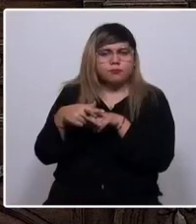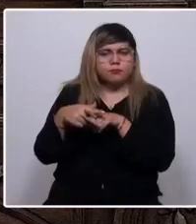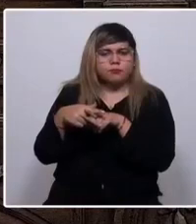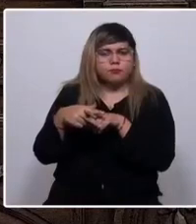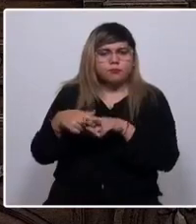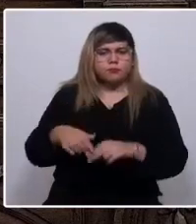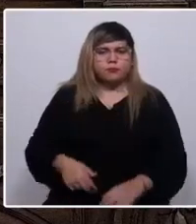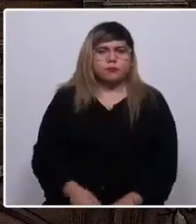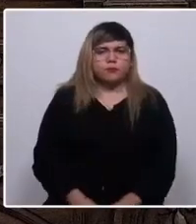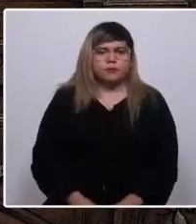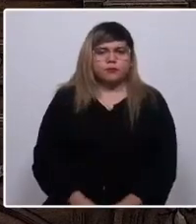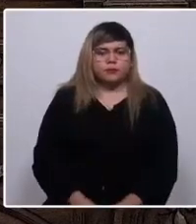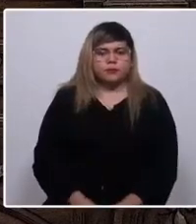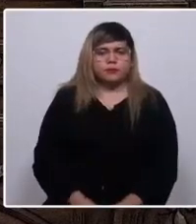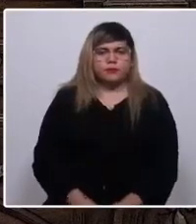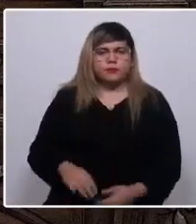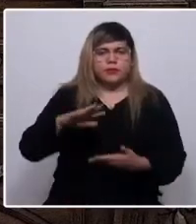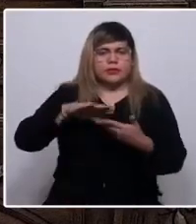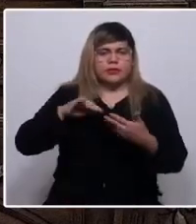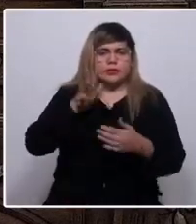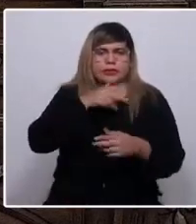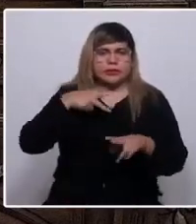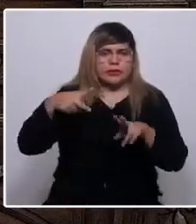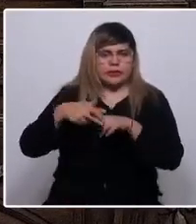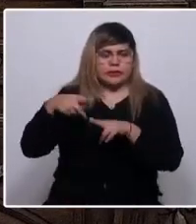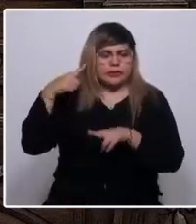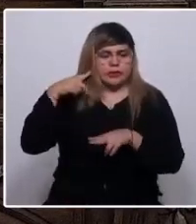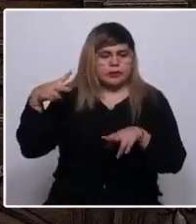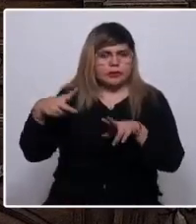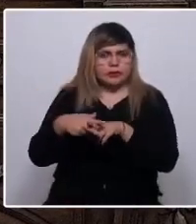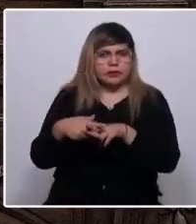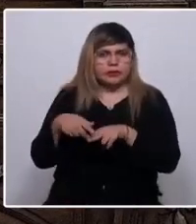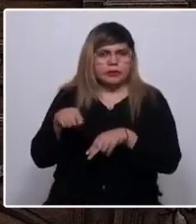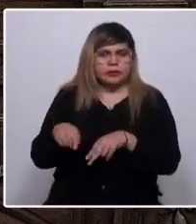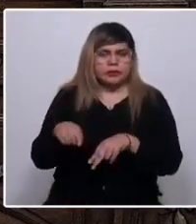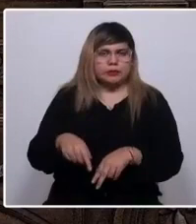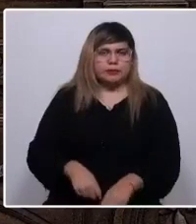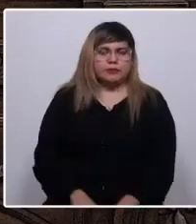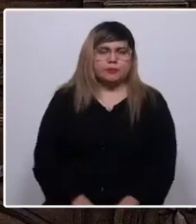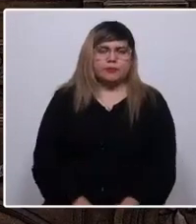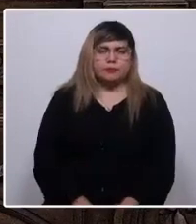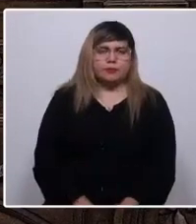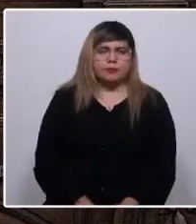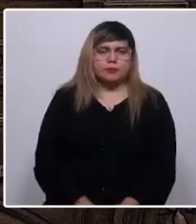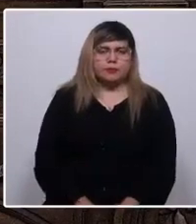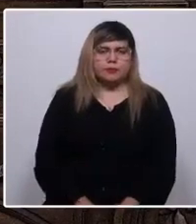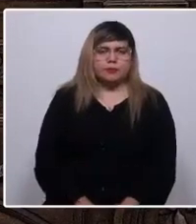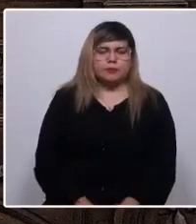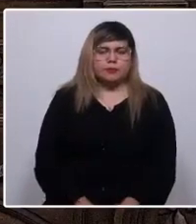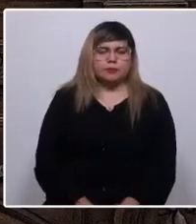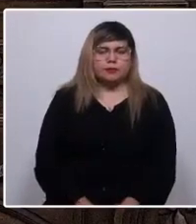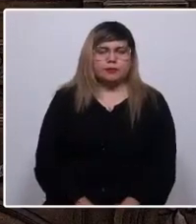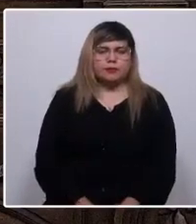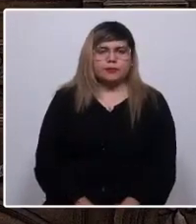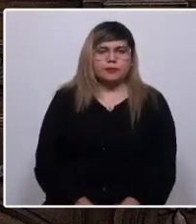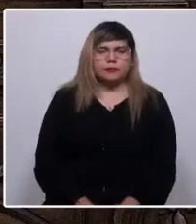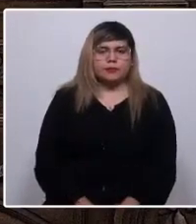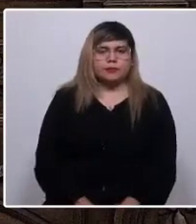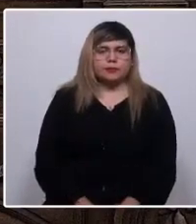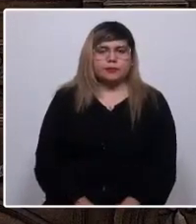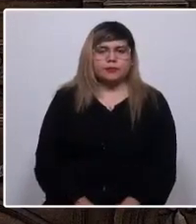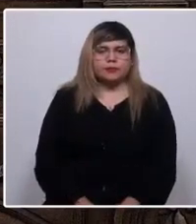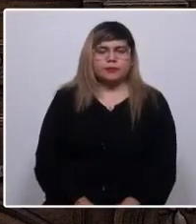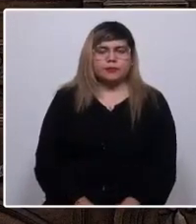de abogada en la Universidad Arturo Prat. No fue fácil ingresar a estudiar en la universidad. La PSU, en primera instancia, no me lo